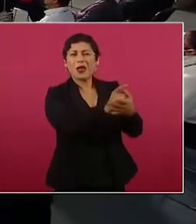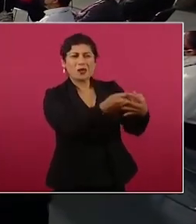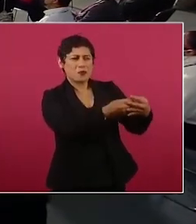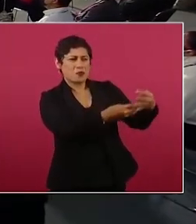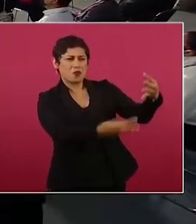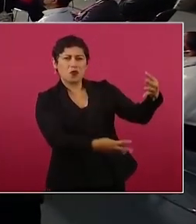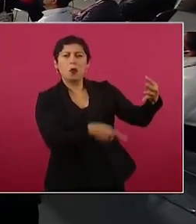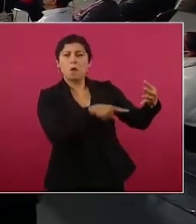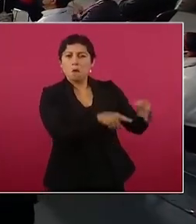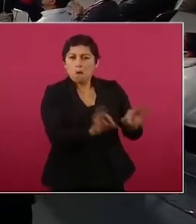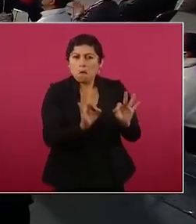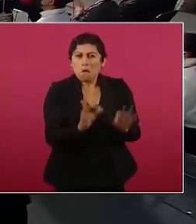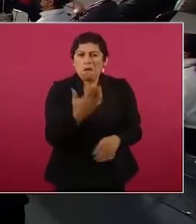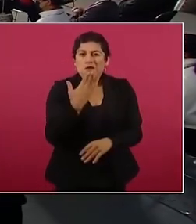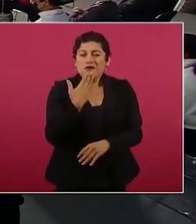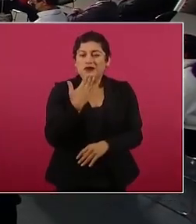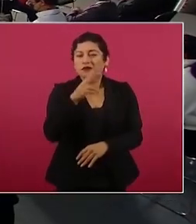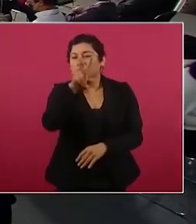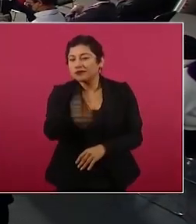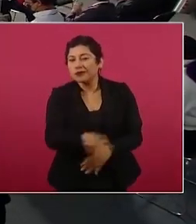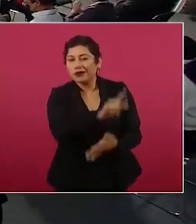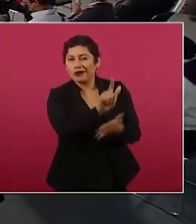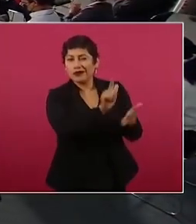el problema no son las leyes